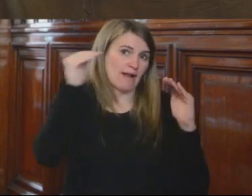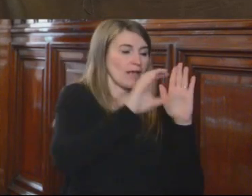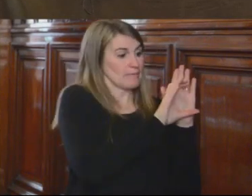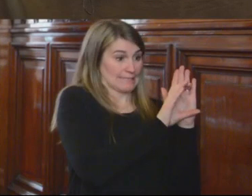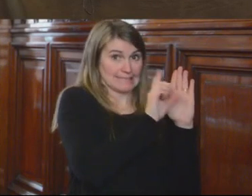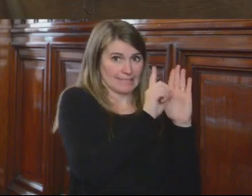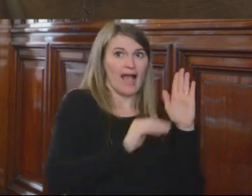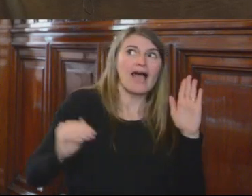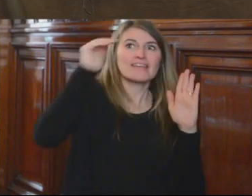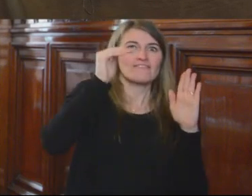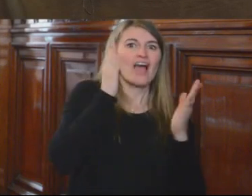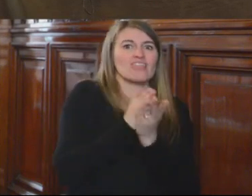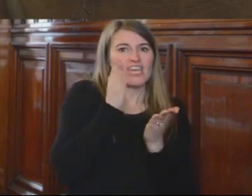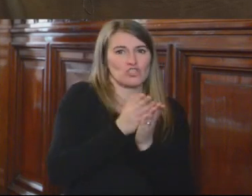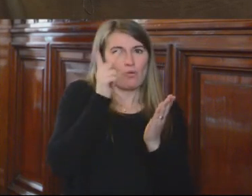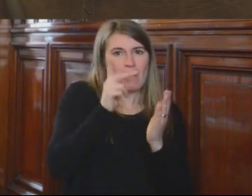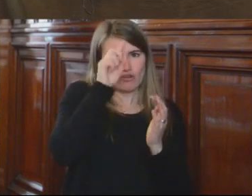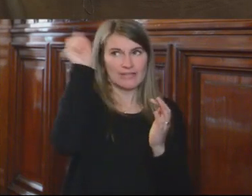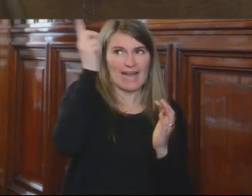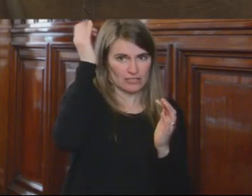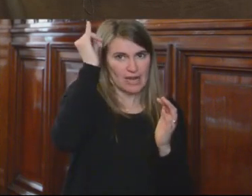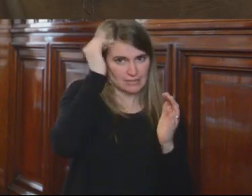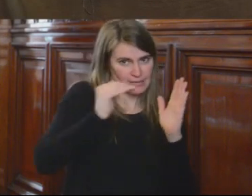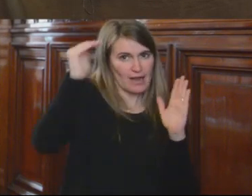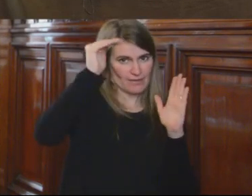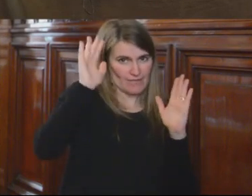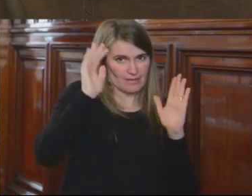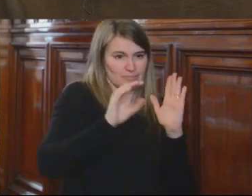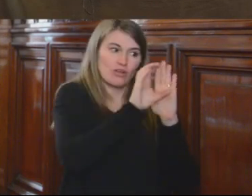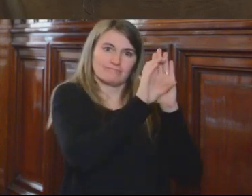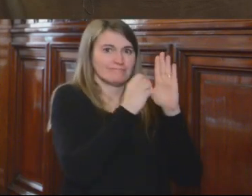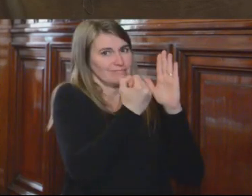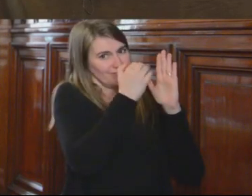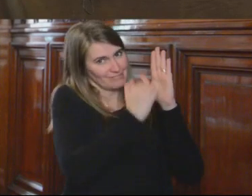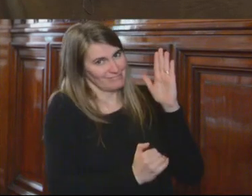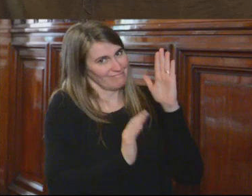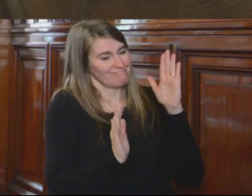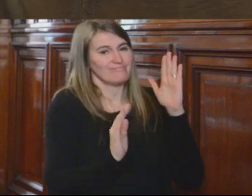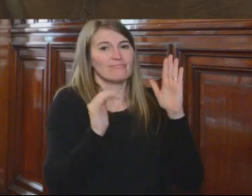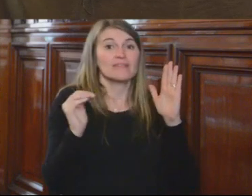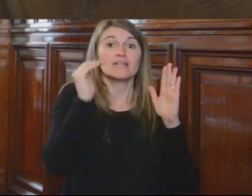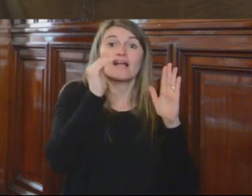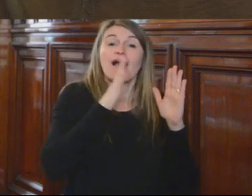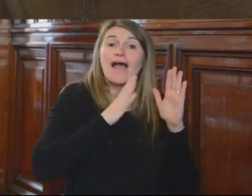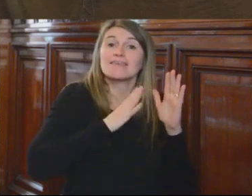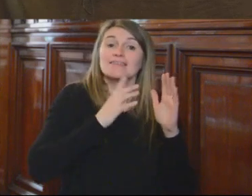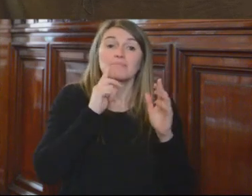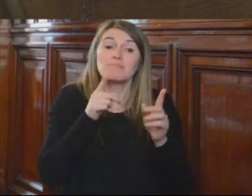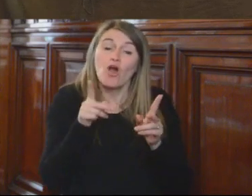o interamericano, ¿no? Si es eso, porque las explicaciones sobre regras de transitoriedad,